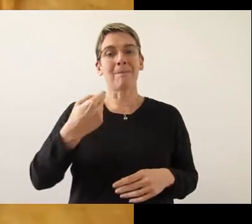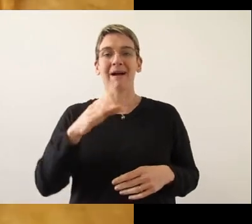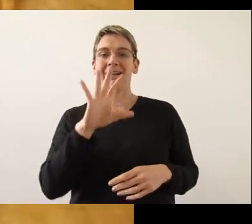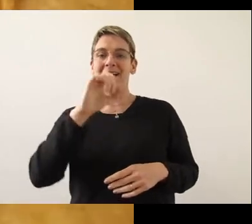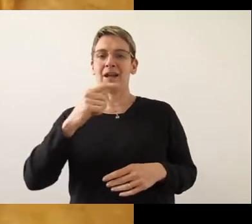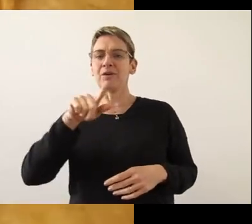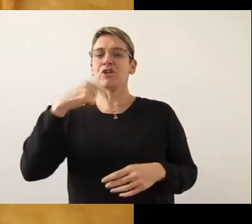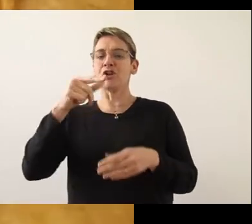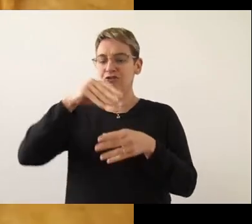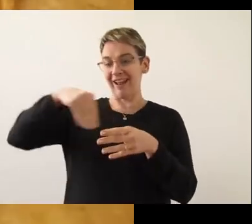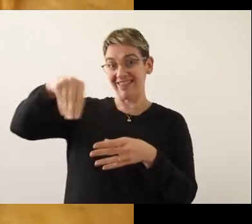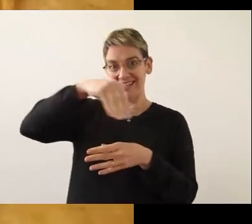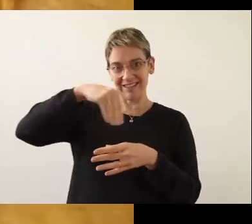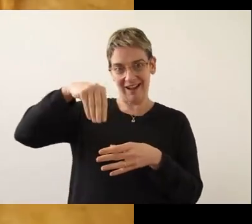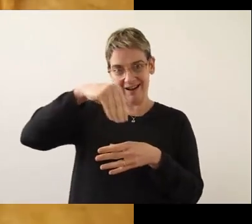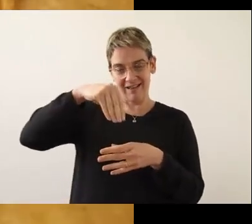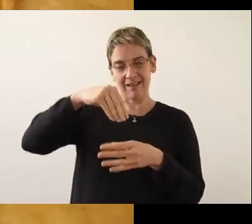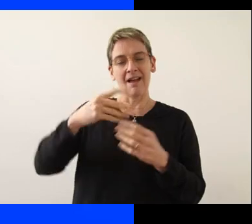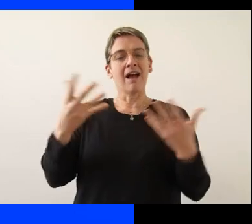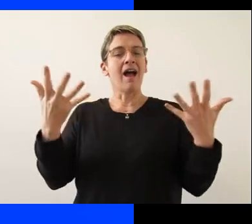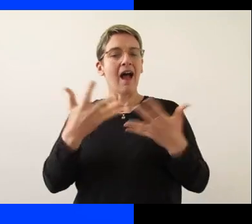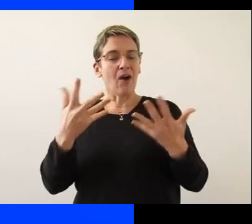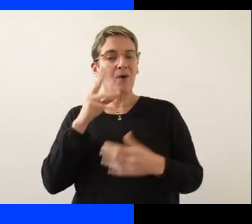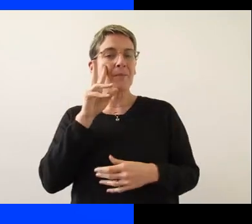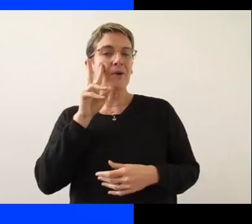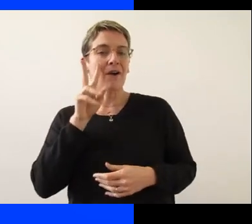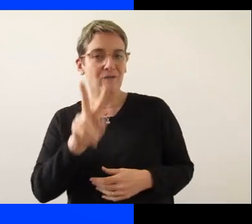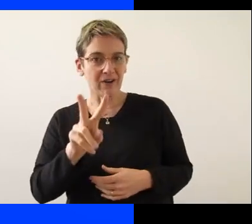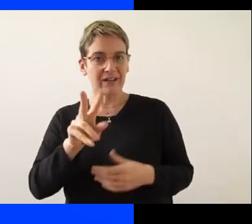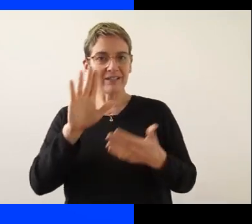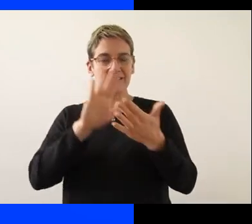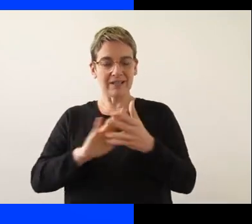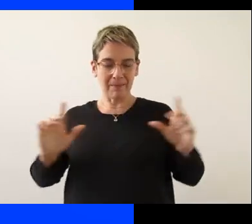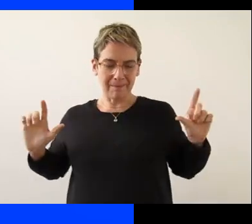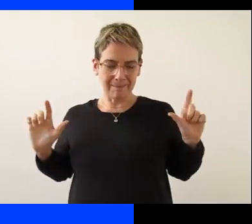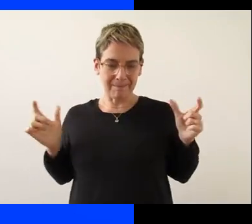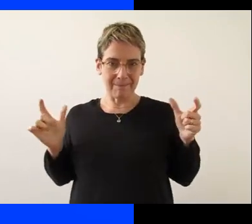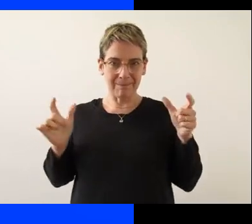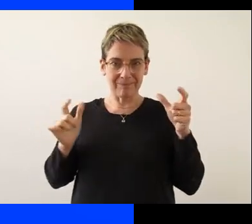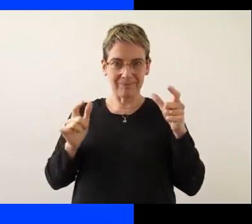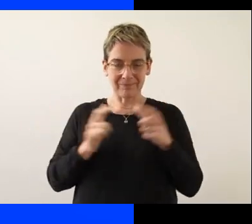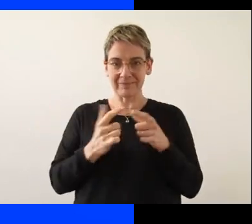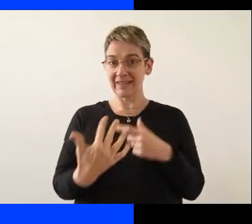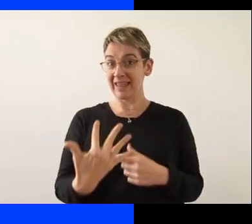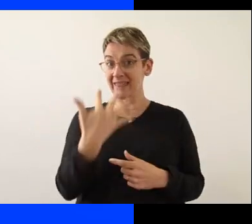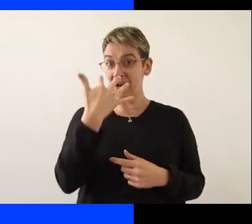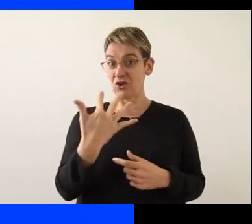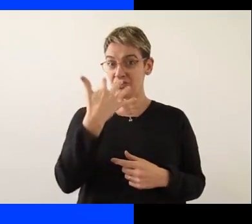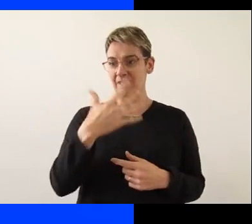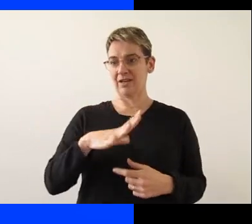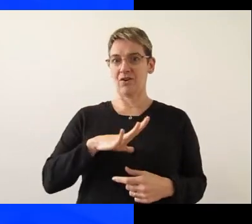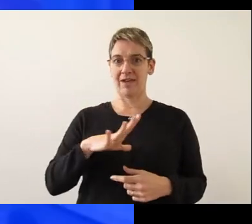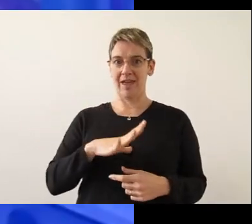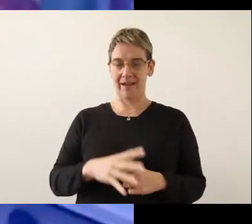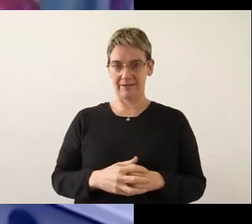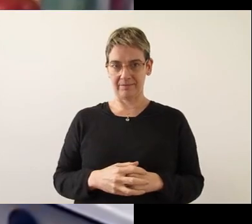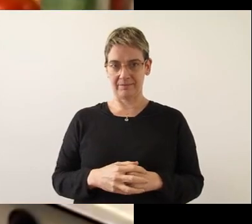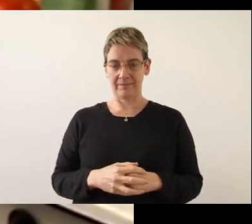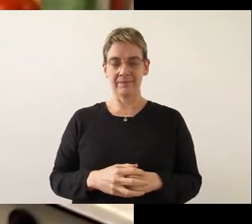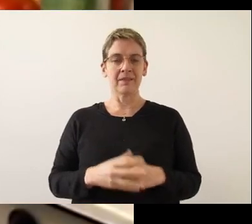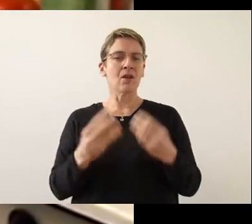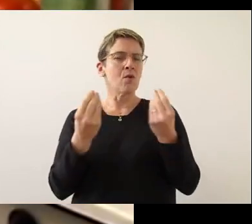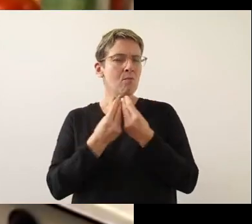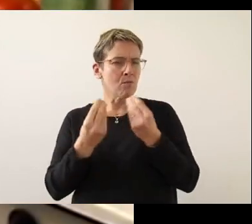y otras salazones. Veamos ahora la disminución del oxígeno disponible.